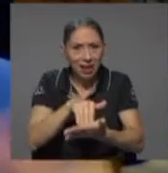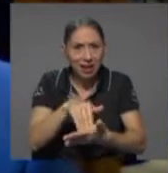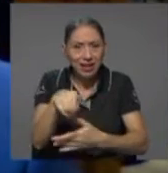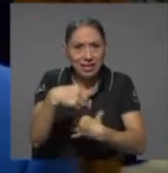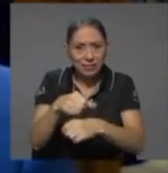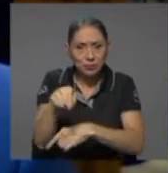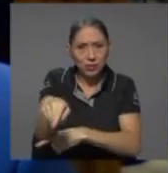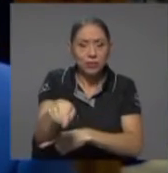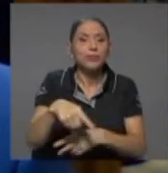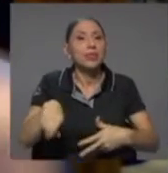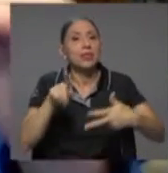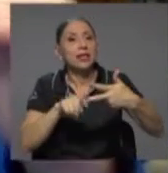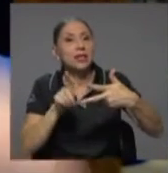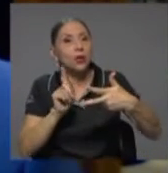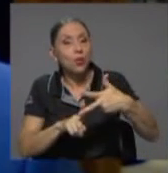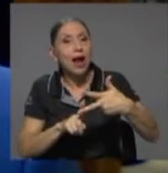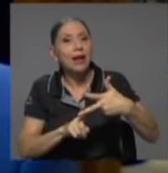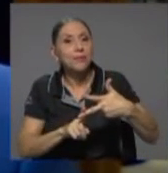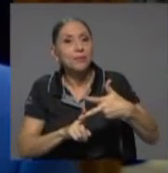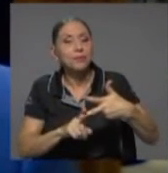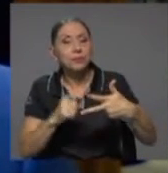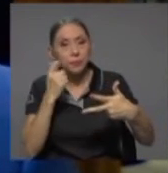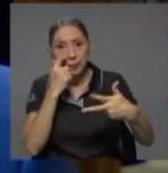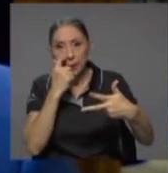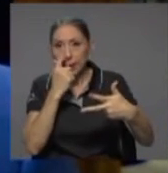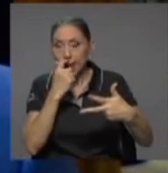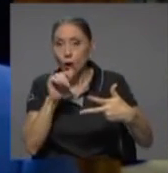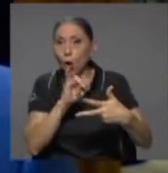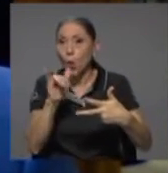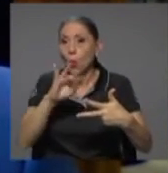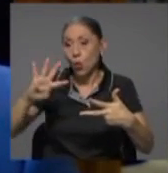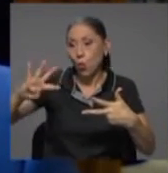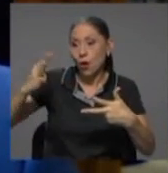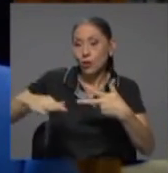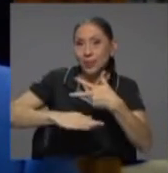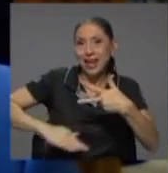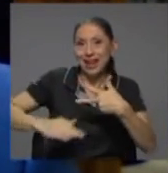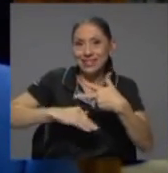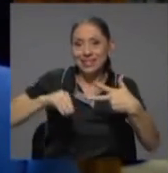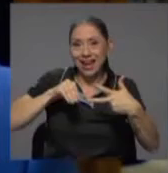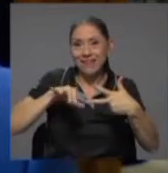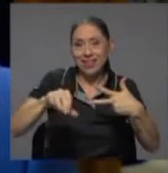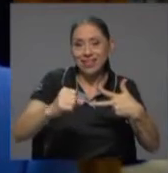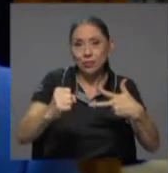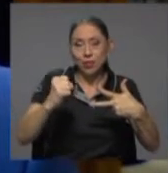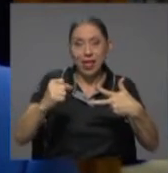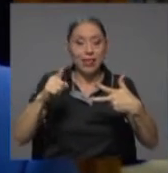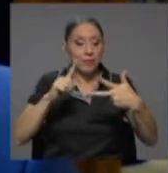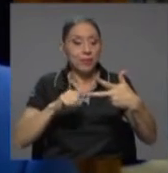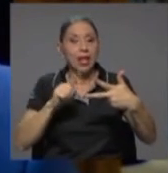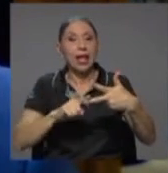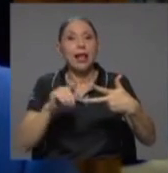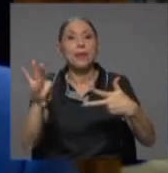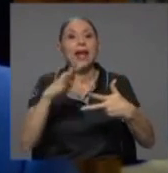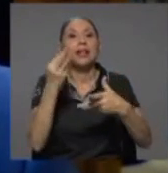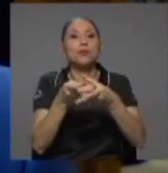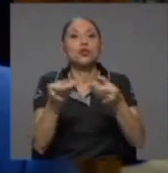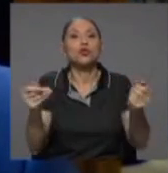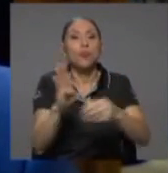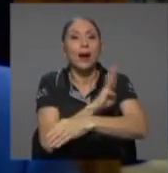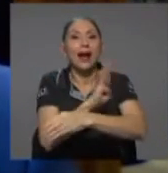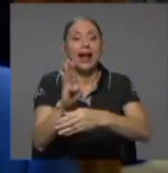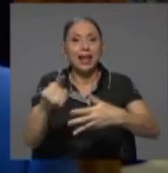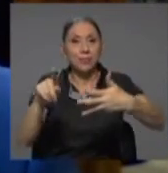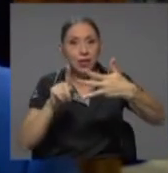instancia. En tercer lugar, como parte de los cuatro pilares de la red de seguridad financiera, está el mecanismo de resolución bancaria y en cuarto y último